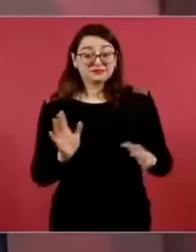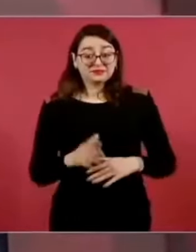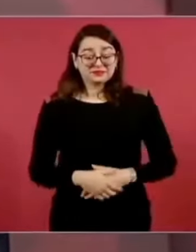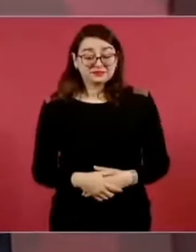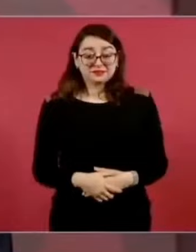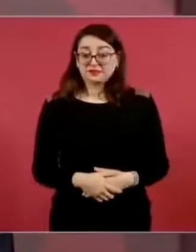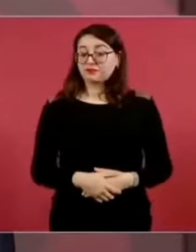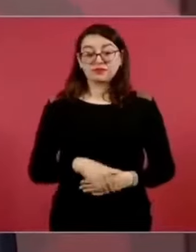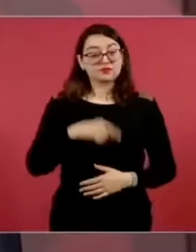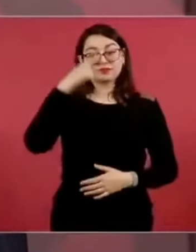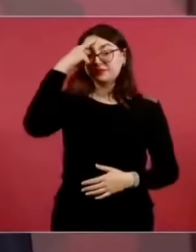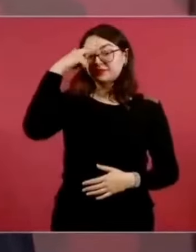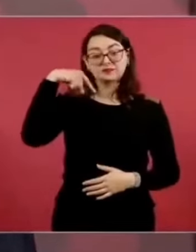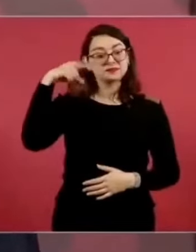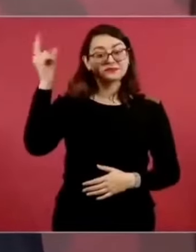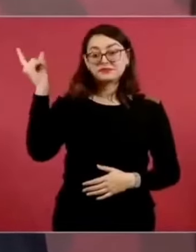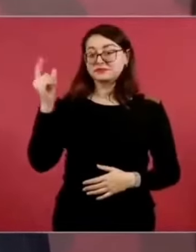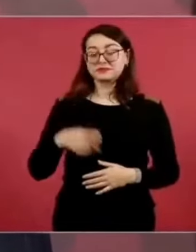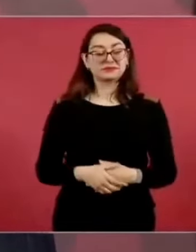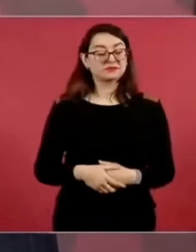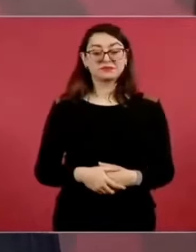no es fácil que en cuatro meses